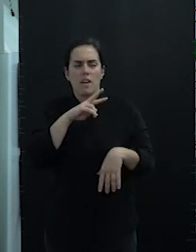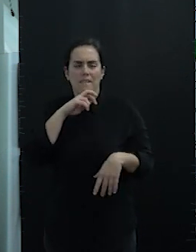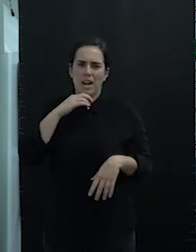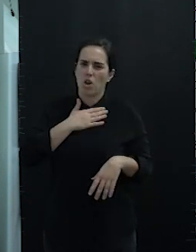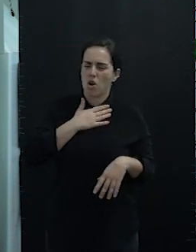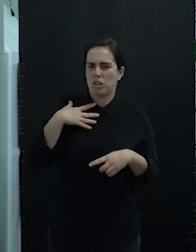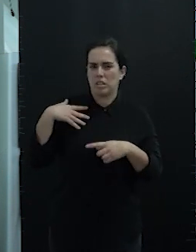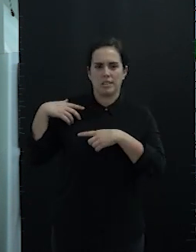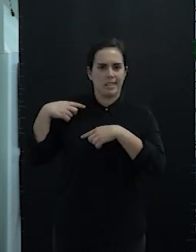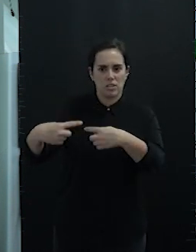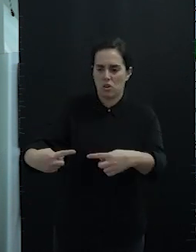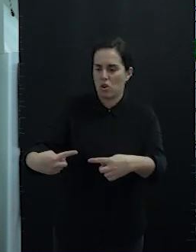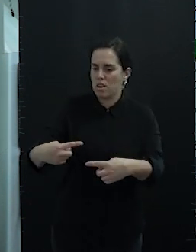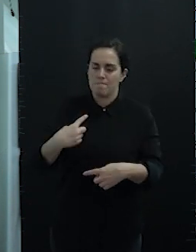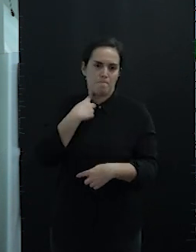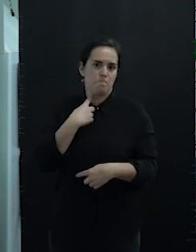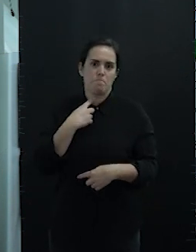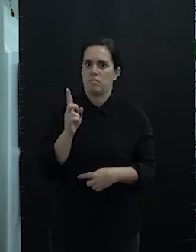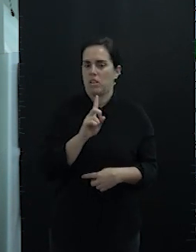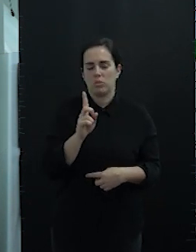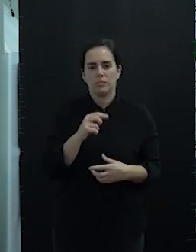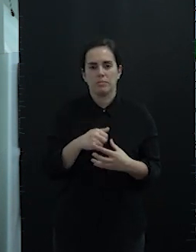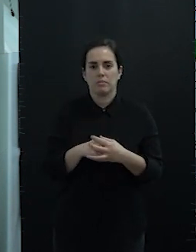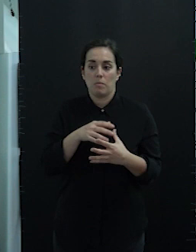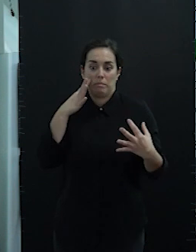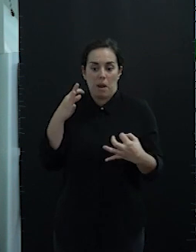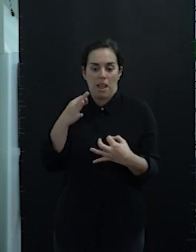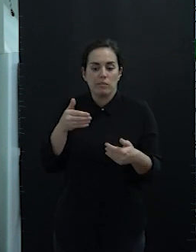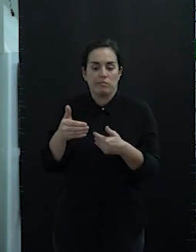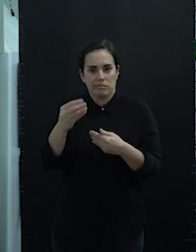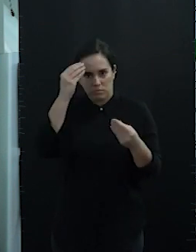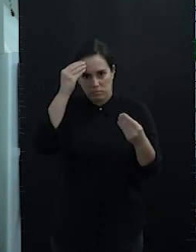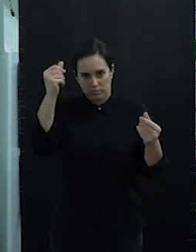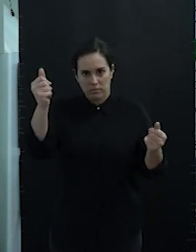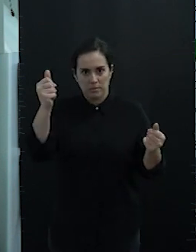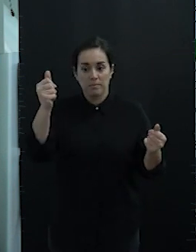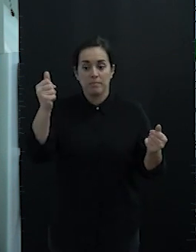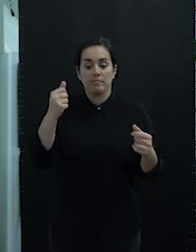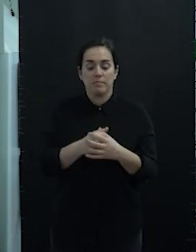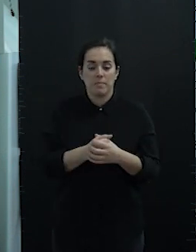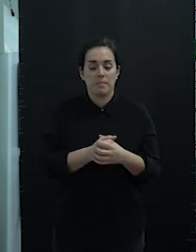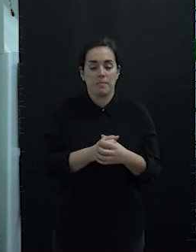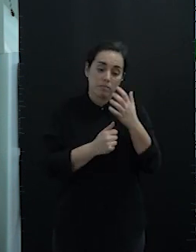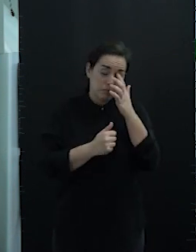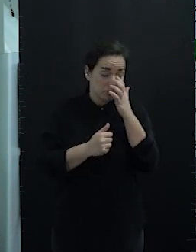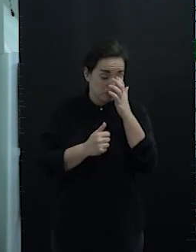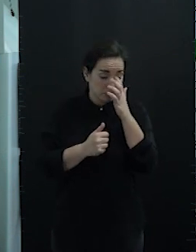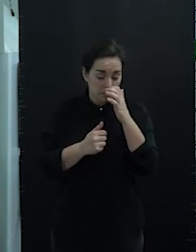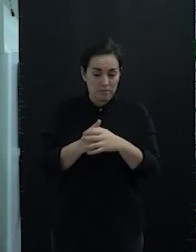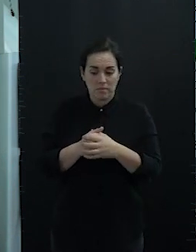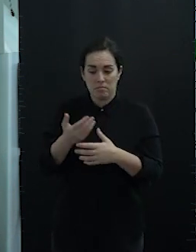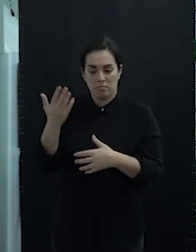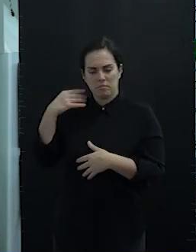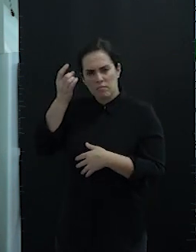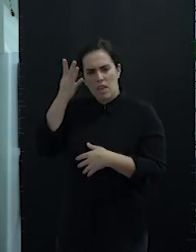nuestras tradiciones, de un legado que corre el peligro de ser olvidado. Buenamar nace desde la creación de un proyecto audiovisual